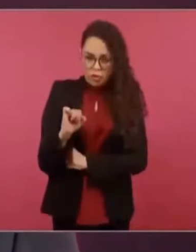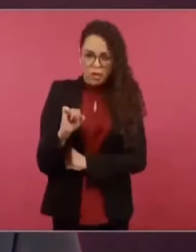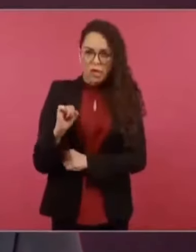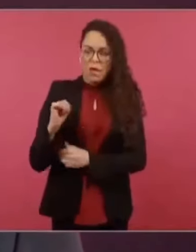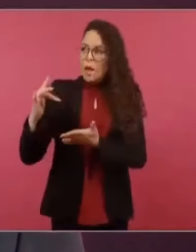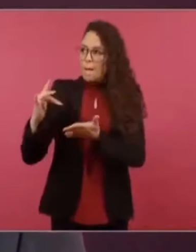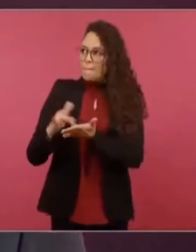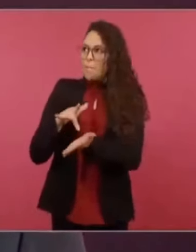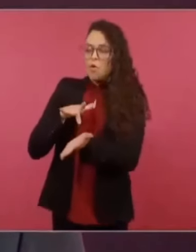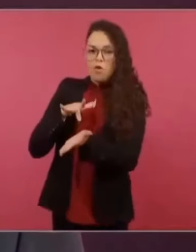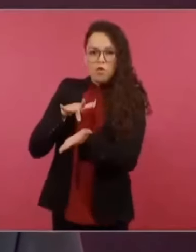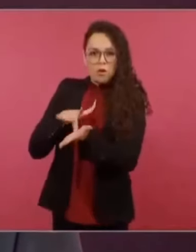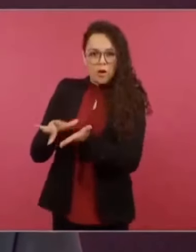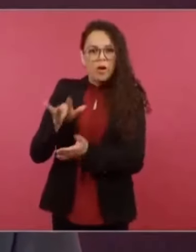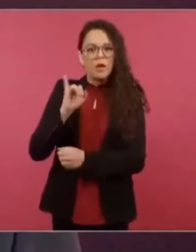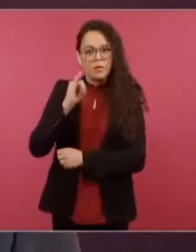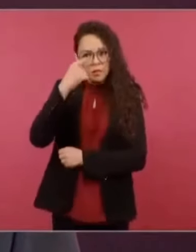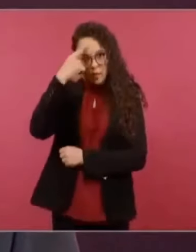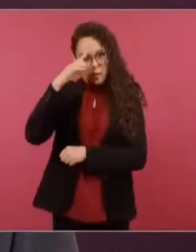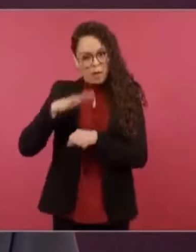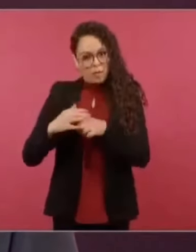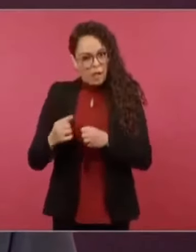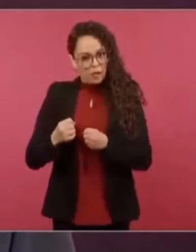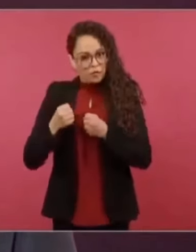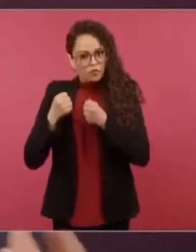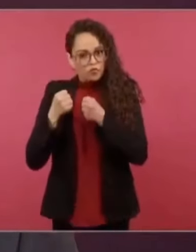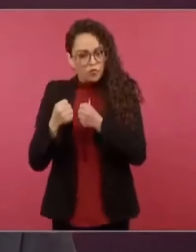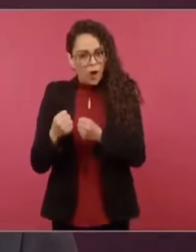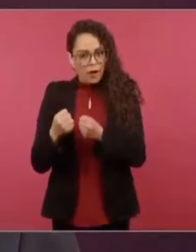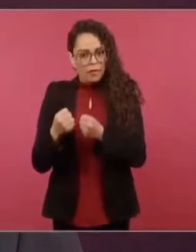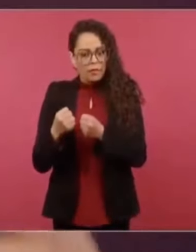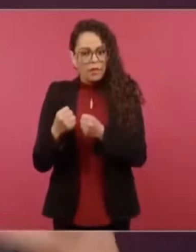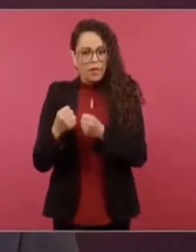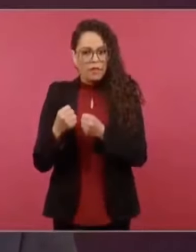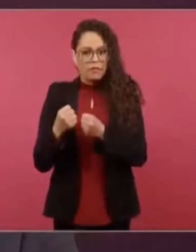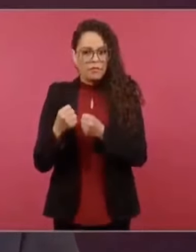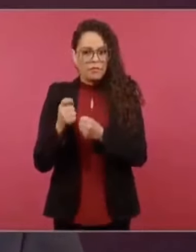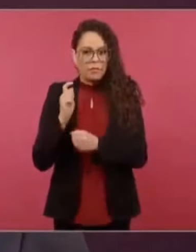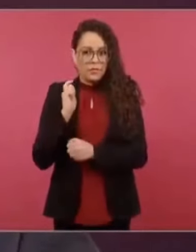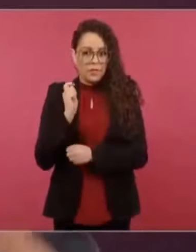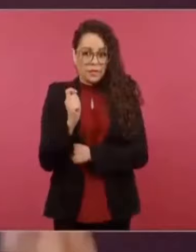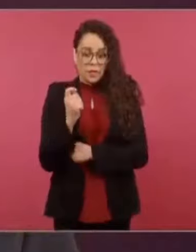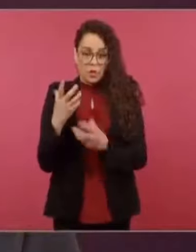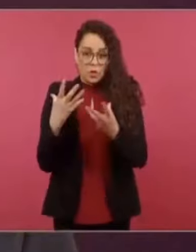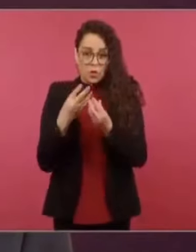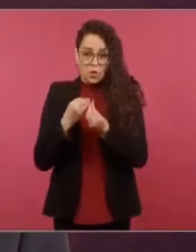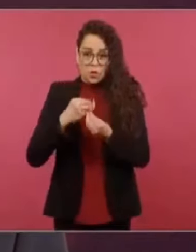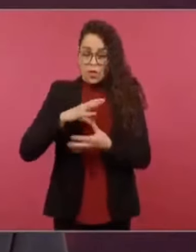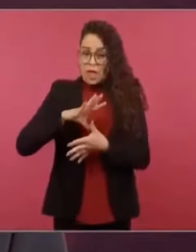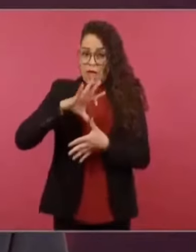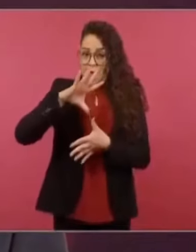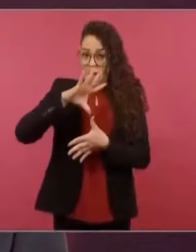América del Norte y a toda América, sí,